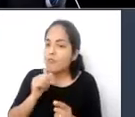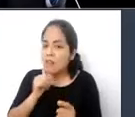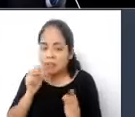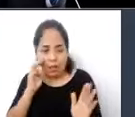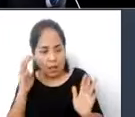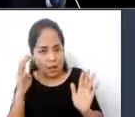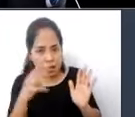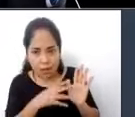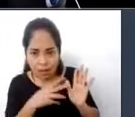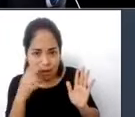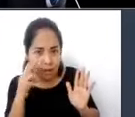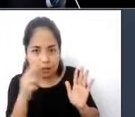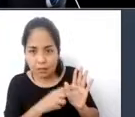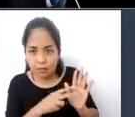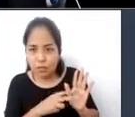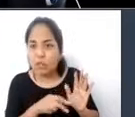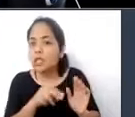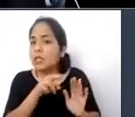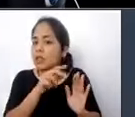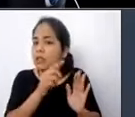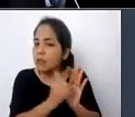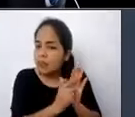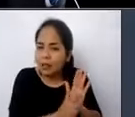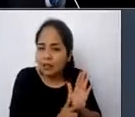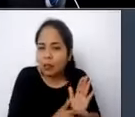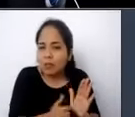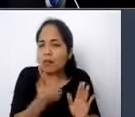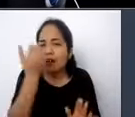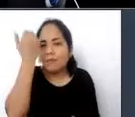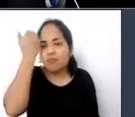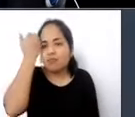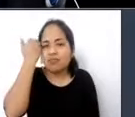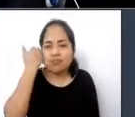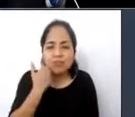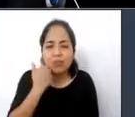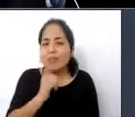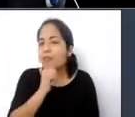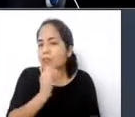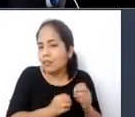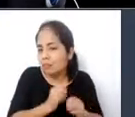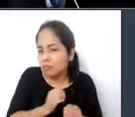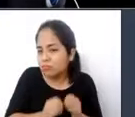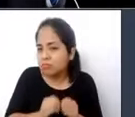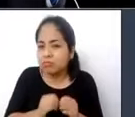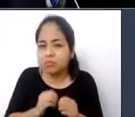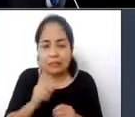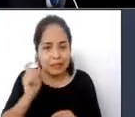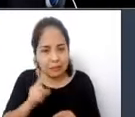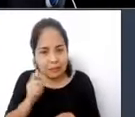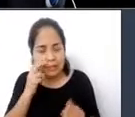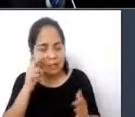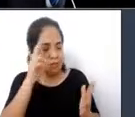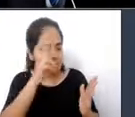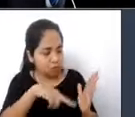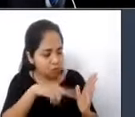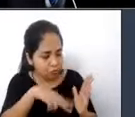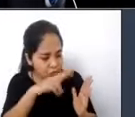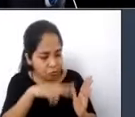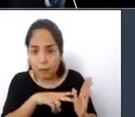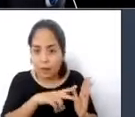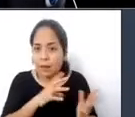muchas de ellas son antiguas por lo que se encuentran desactualizadas y se deben ser revisadas para adaptarse a la realidad actual.